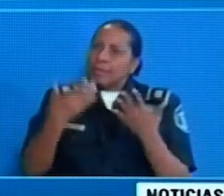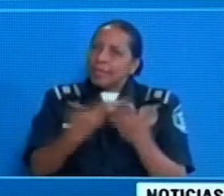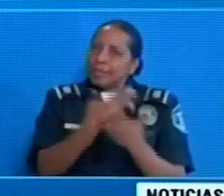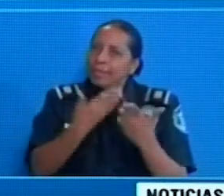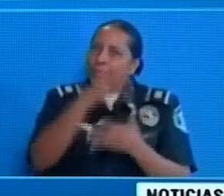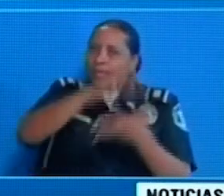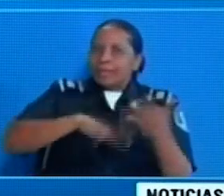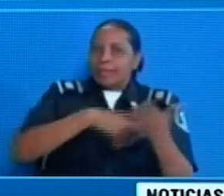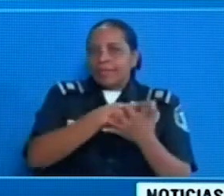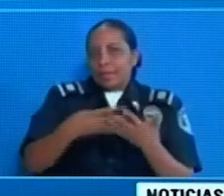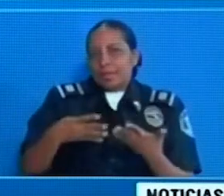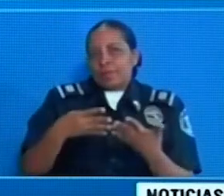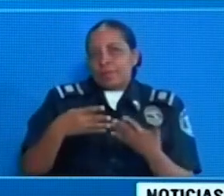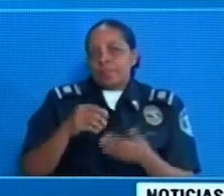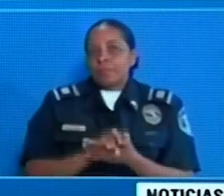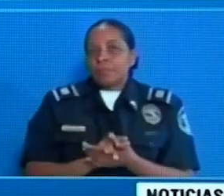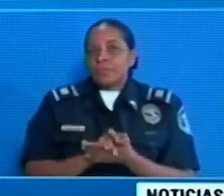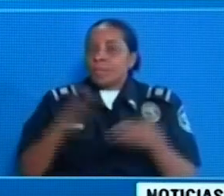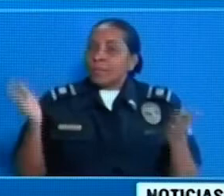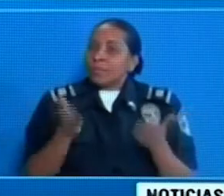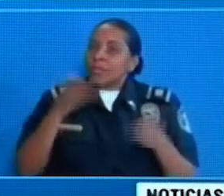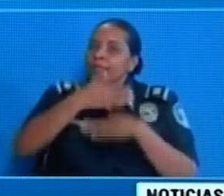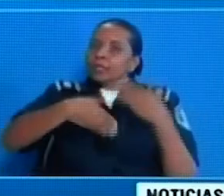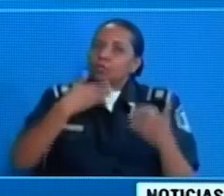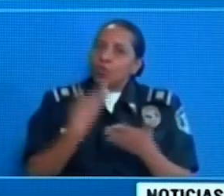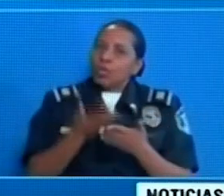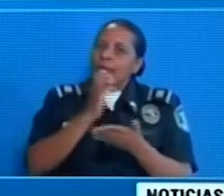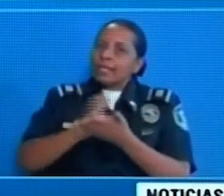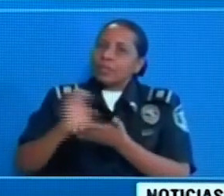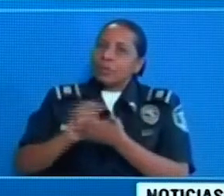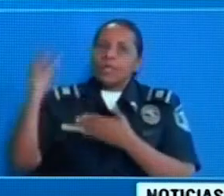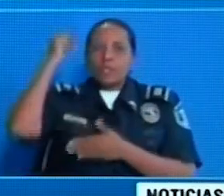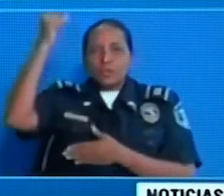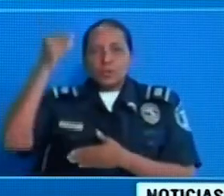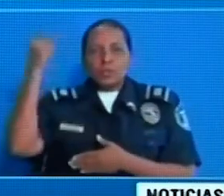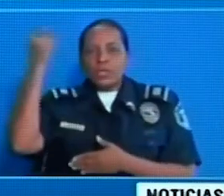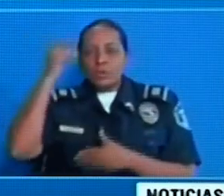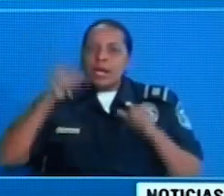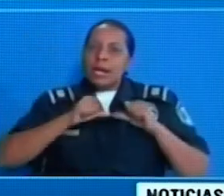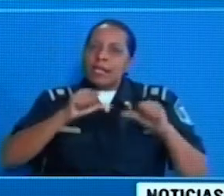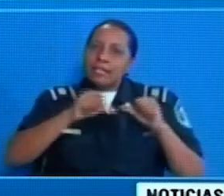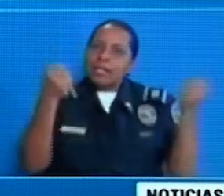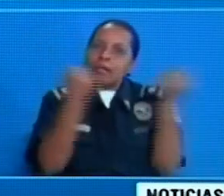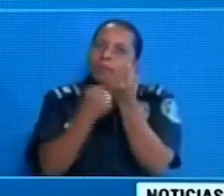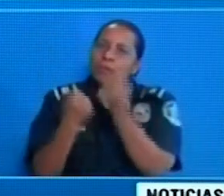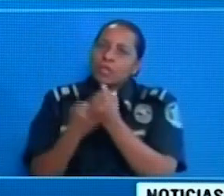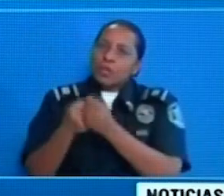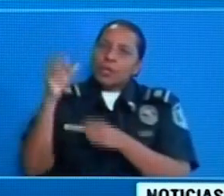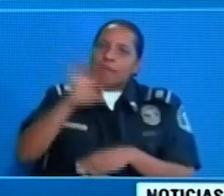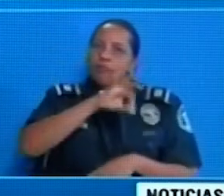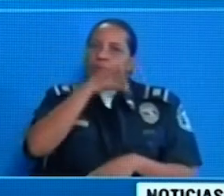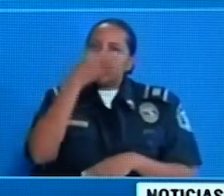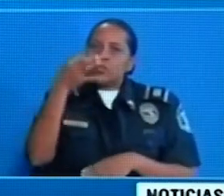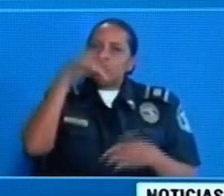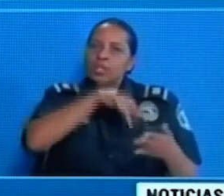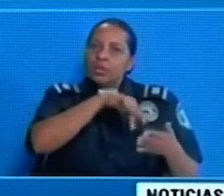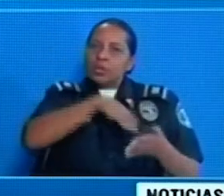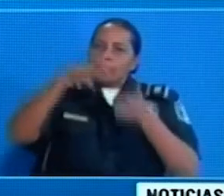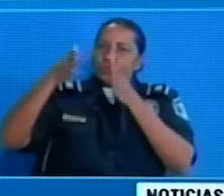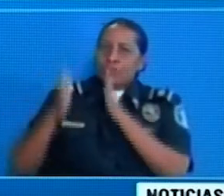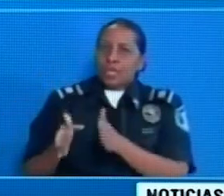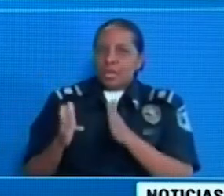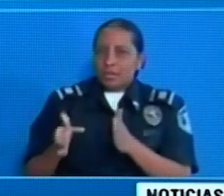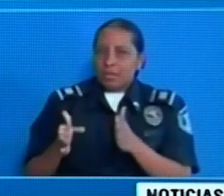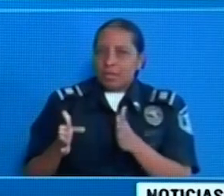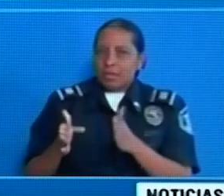lectivo. También exhortamos a las escuelas particulares a seguir aportando a la formación de los alumnos ofertando en